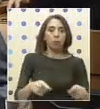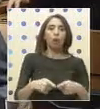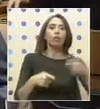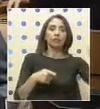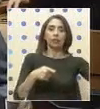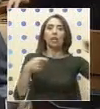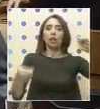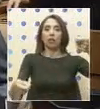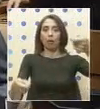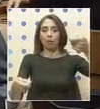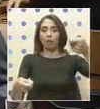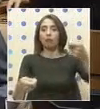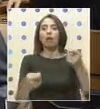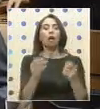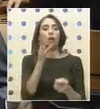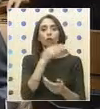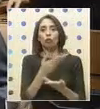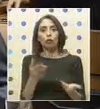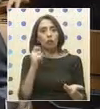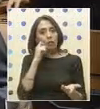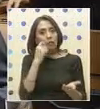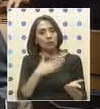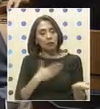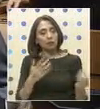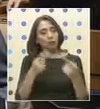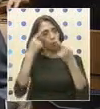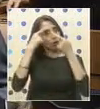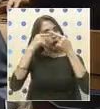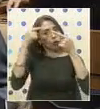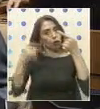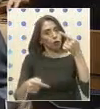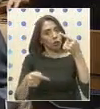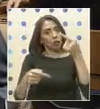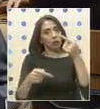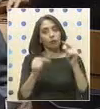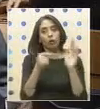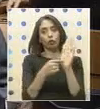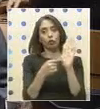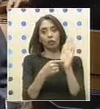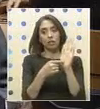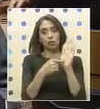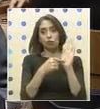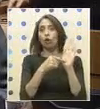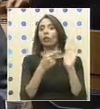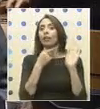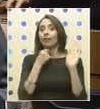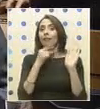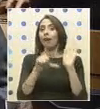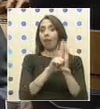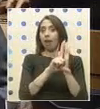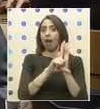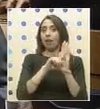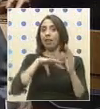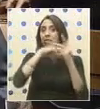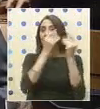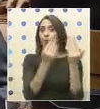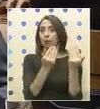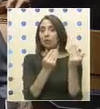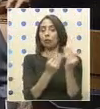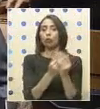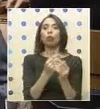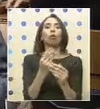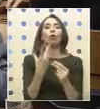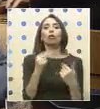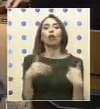Y por lo mismo carece de sentido, y es contradictorio con el espíritu de la ley, el privar de ello,